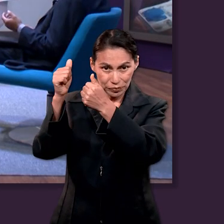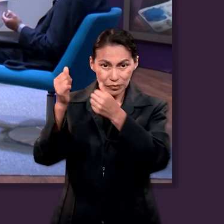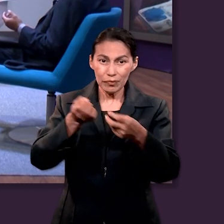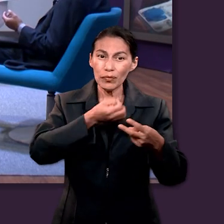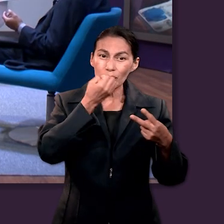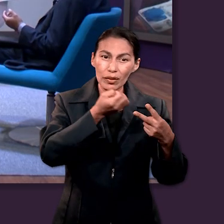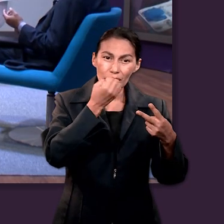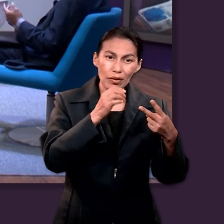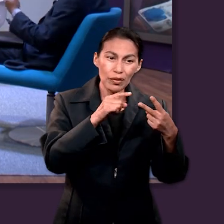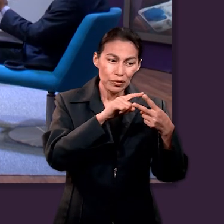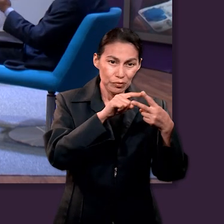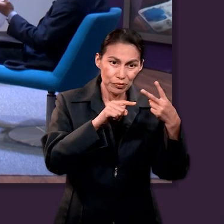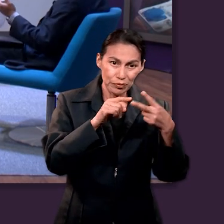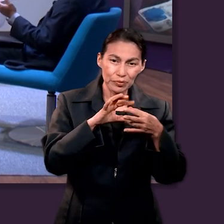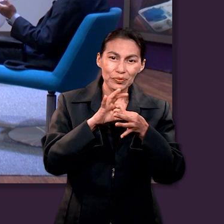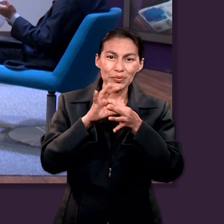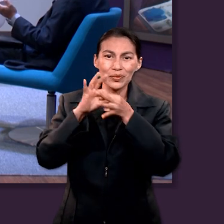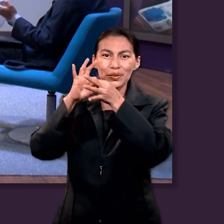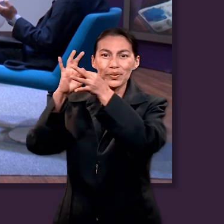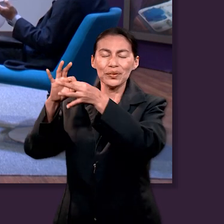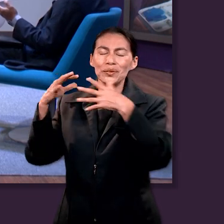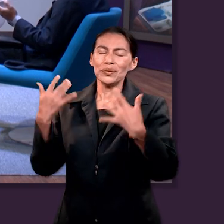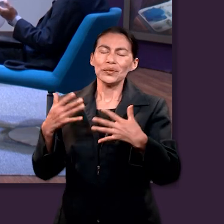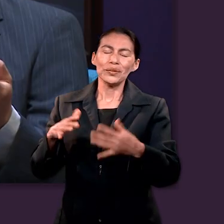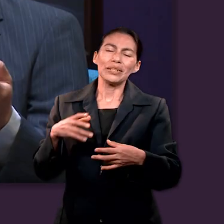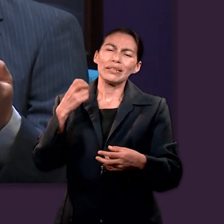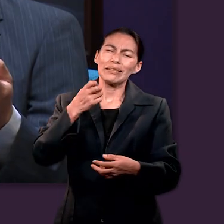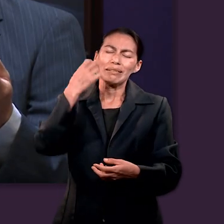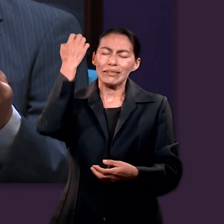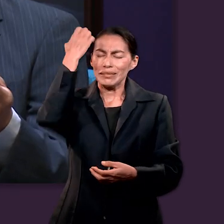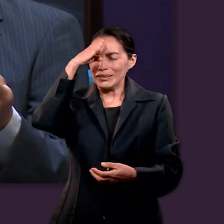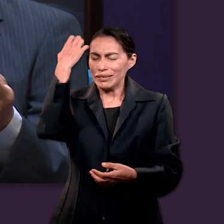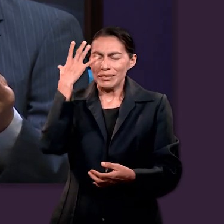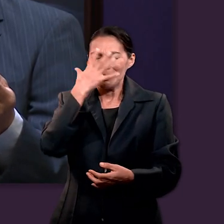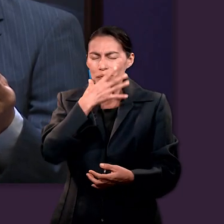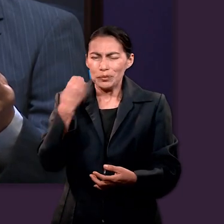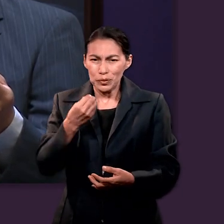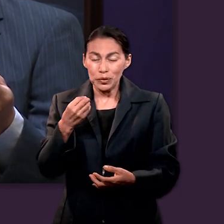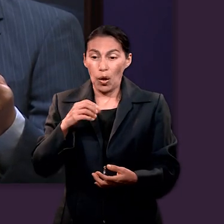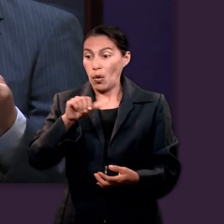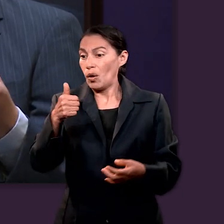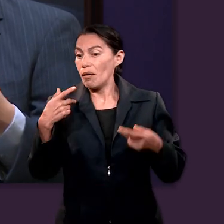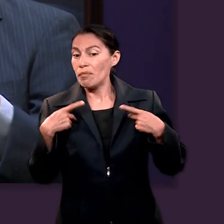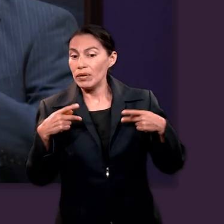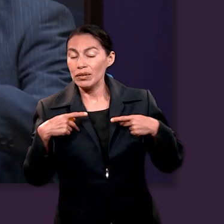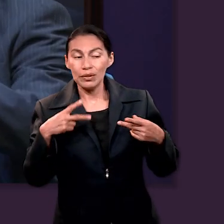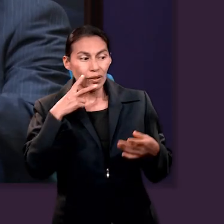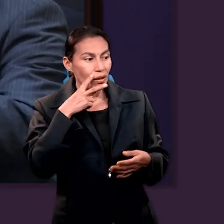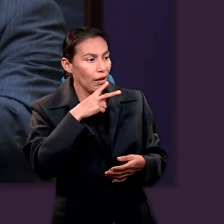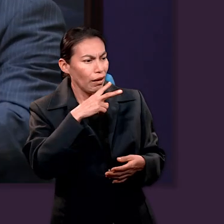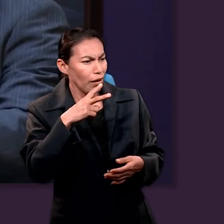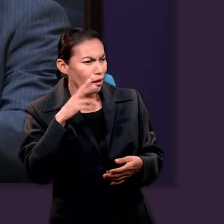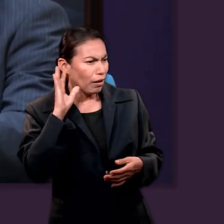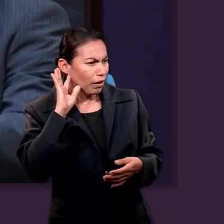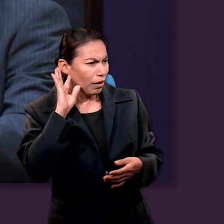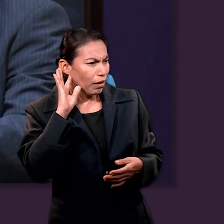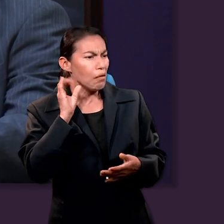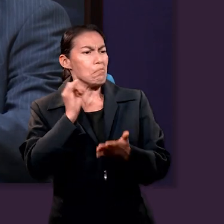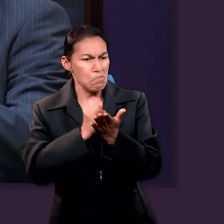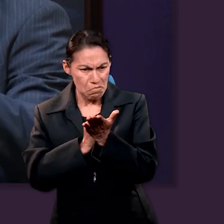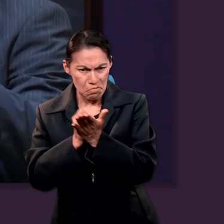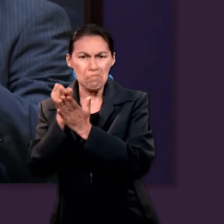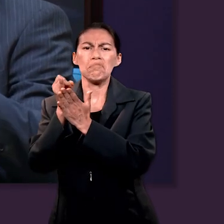entonces y esa experiencia fue una una experiencia que le ayudó a otra persona